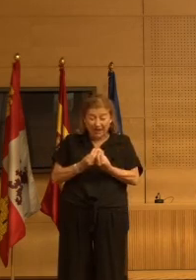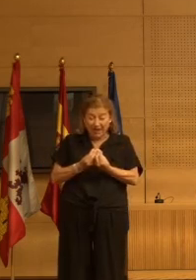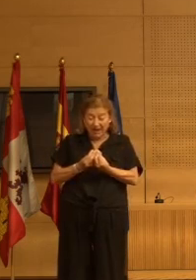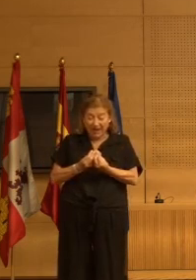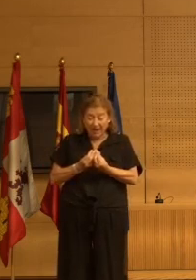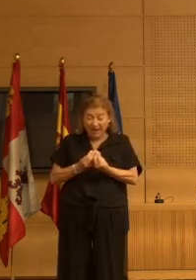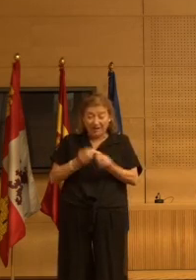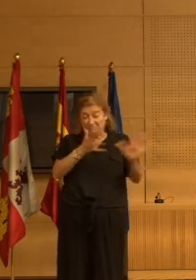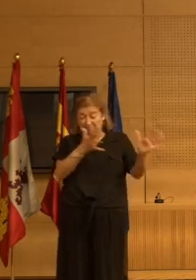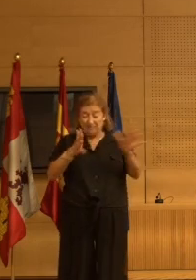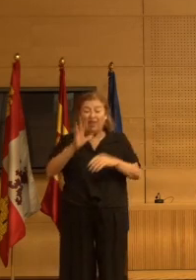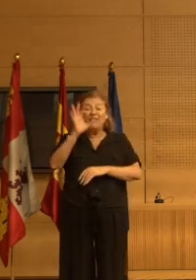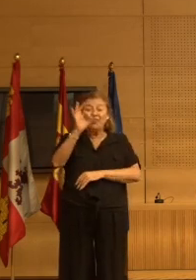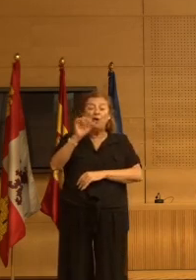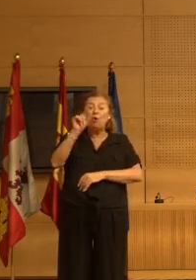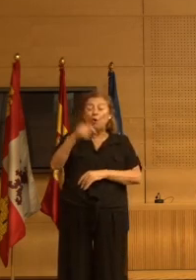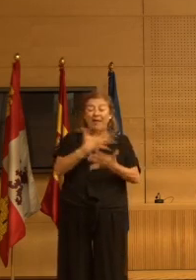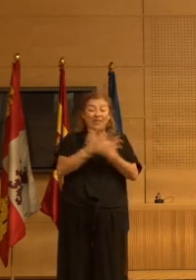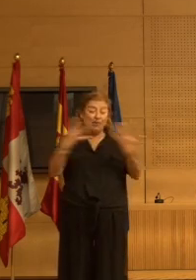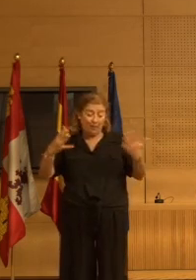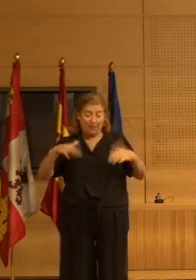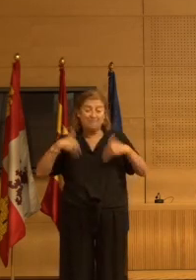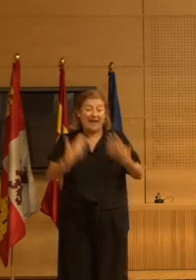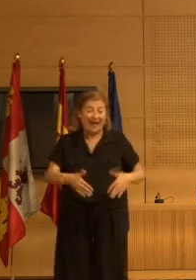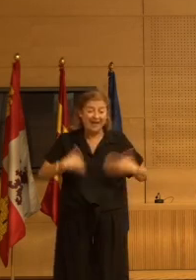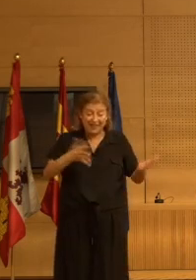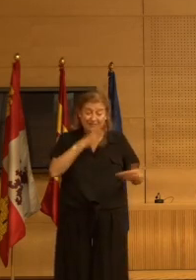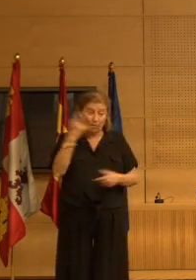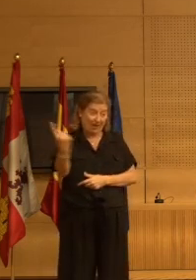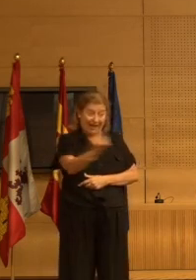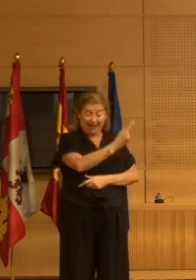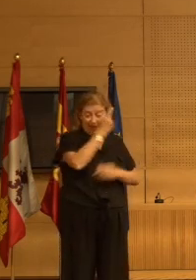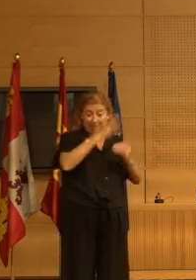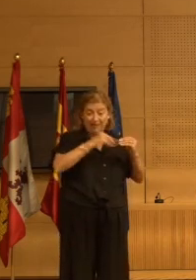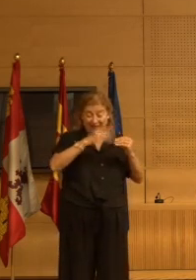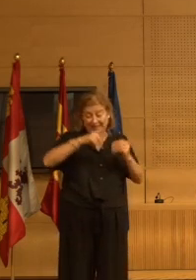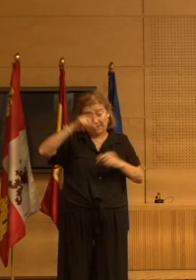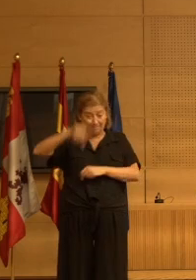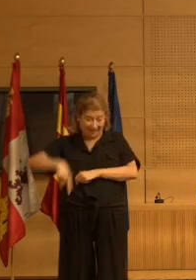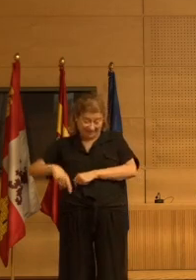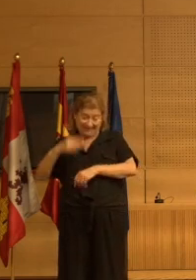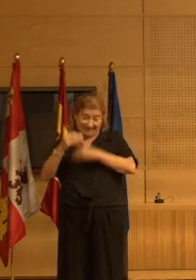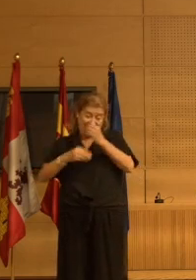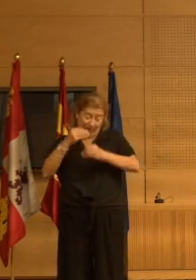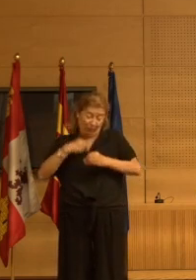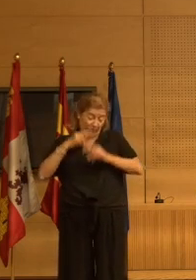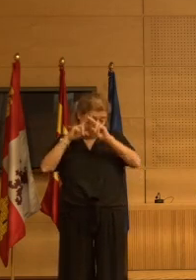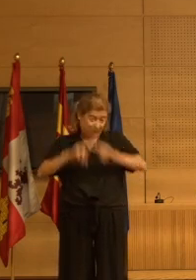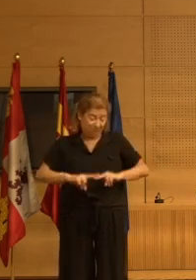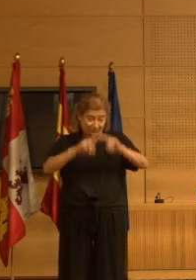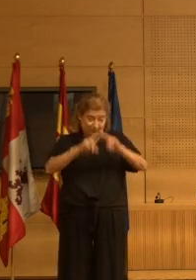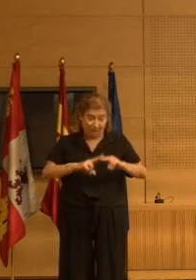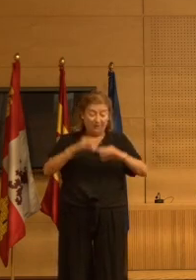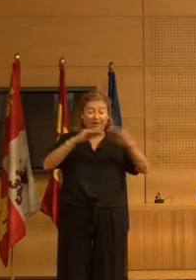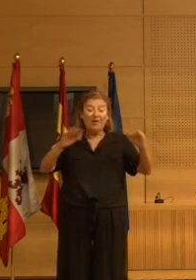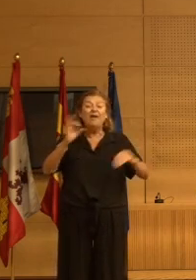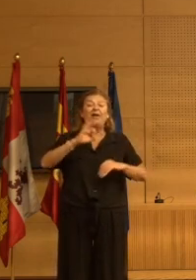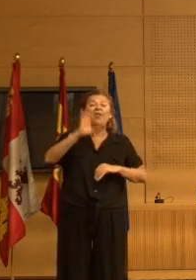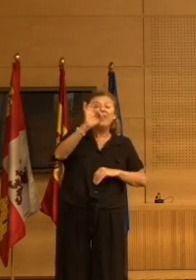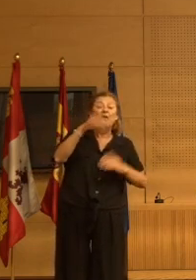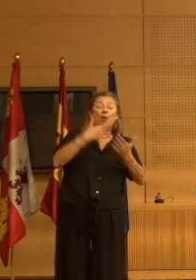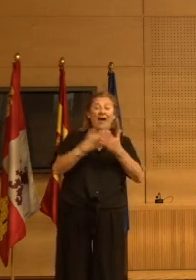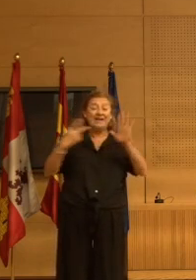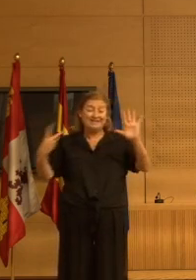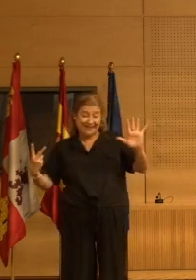promedio de 0.19 caídas por cada paciente en el mes en el que se hizo la evaluación con un rango de 0 a 7